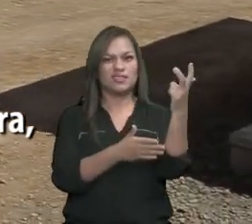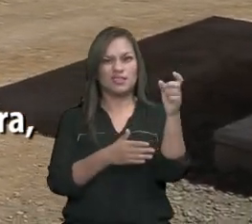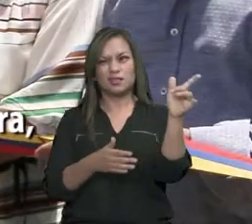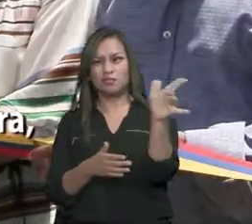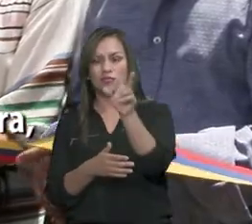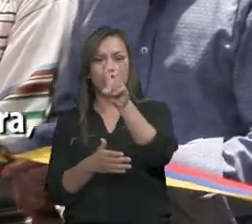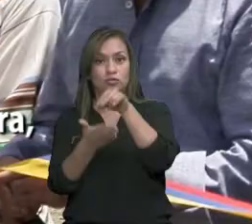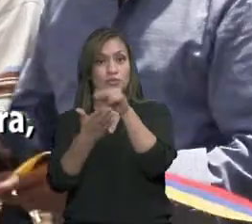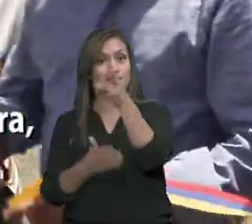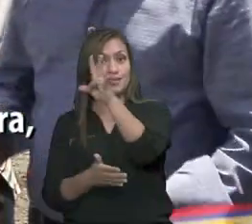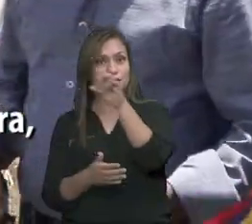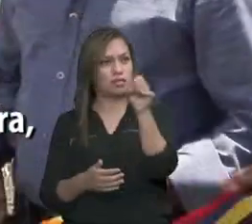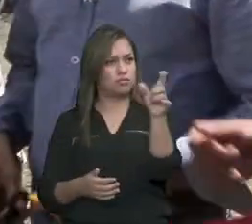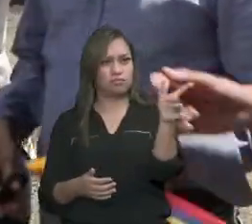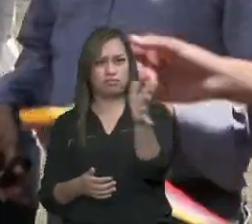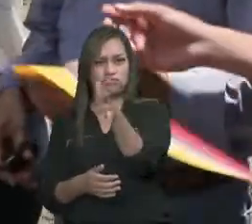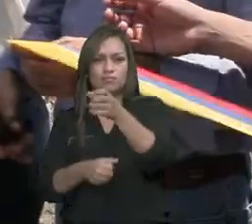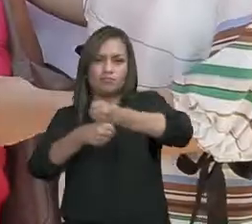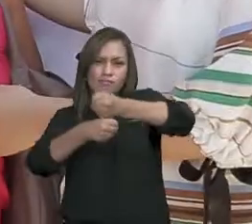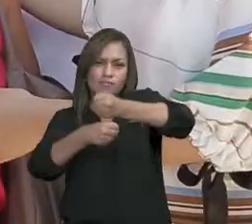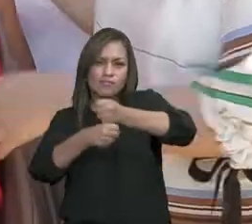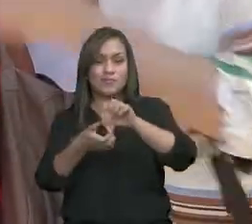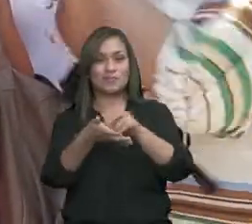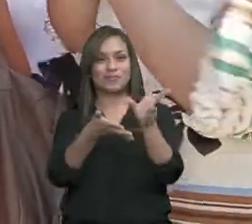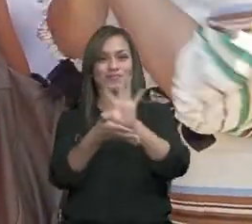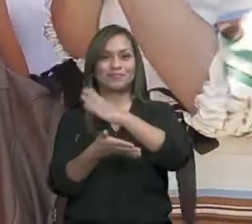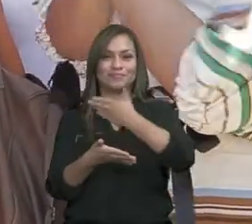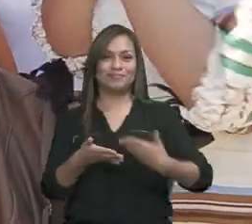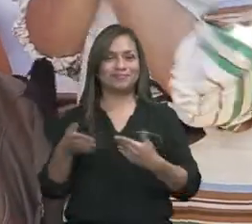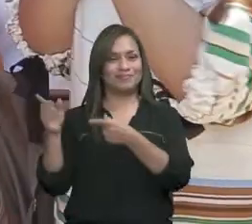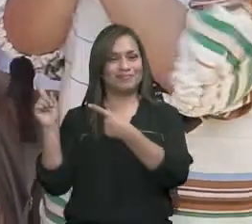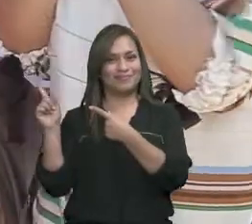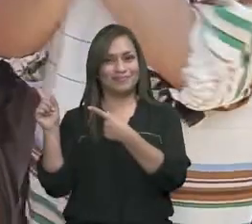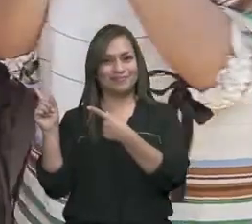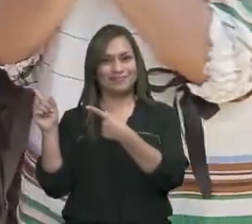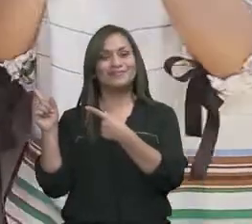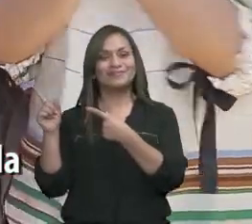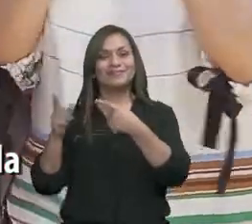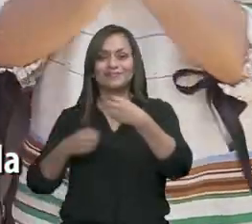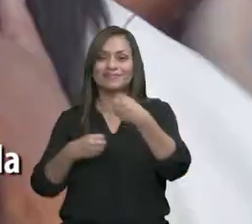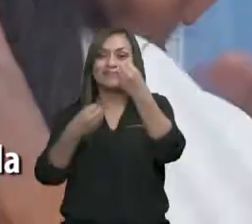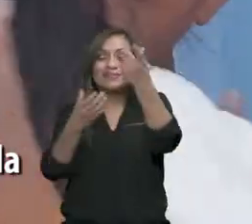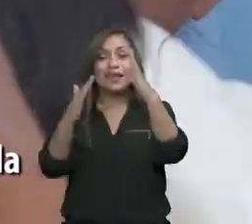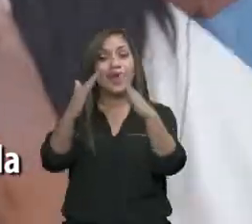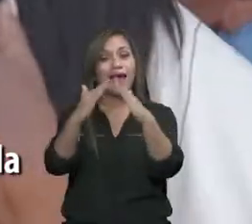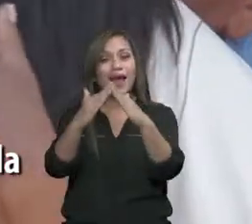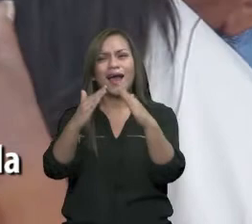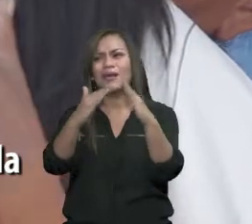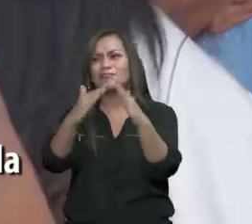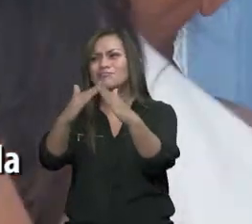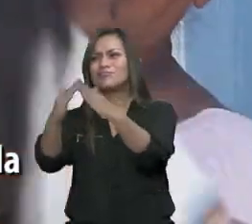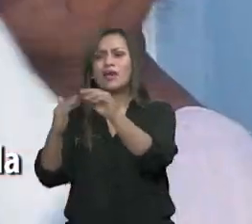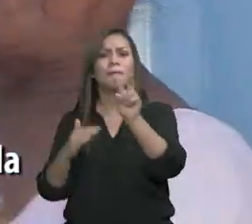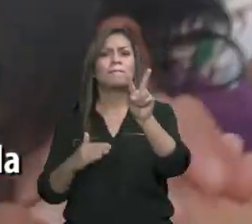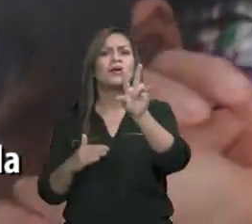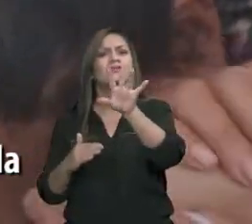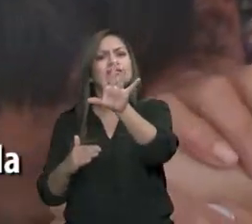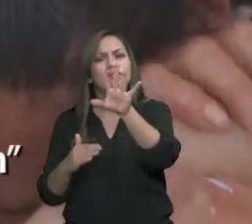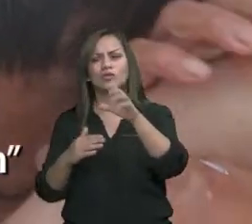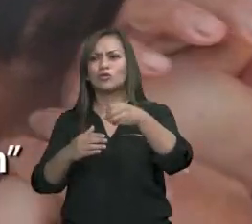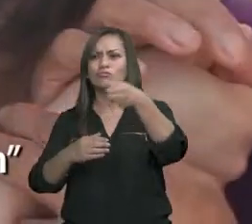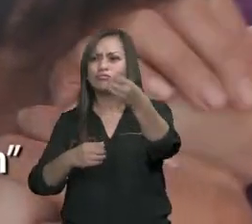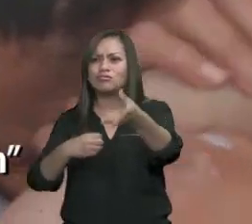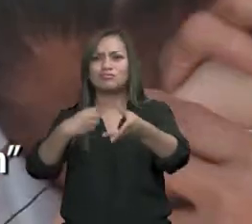-2017, la presidenta de la Asamblea Nacional, Gabriela Rivadeneira, entregó en la ciudad de Jama 25